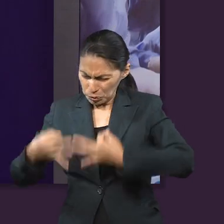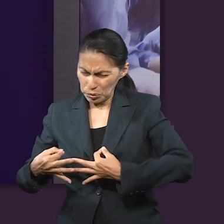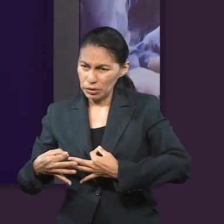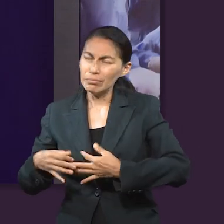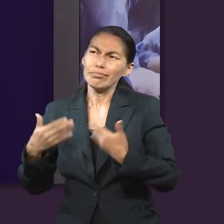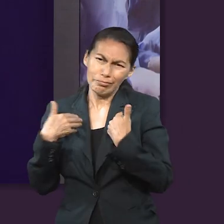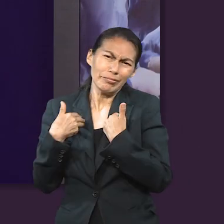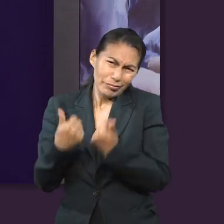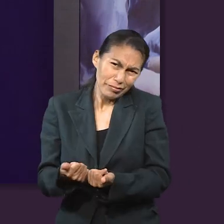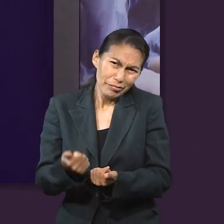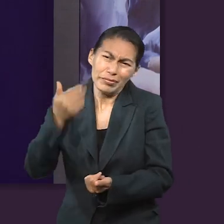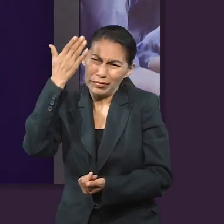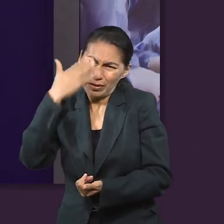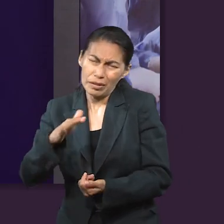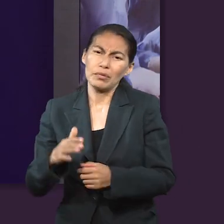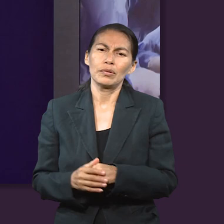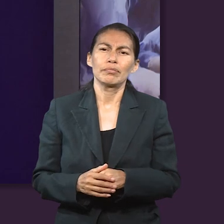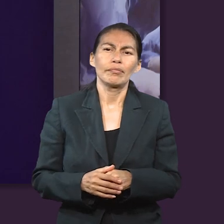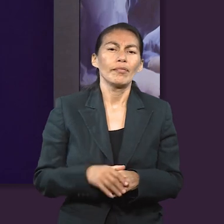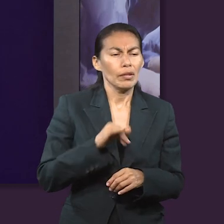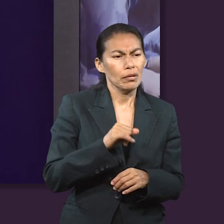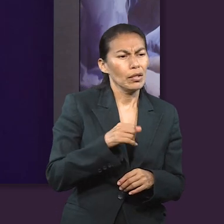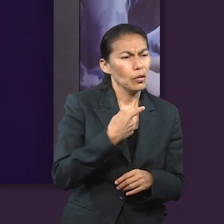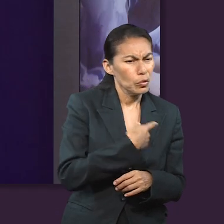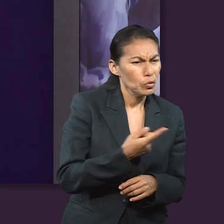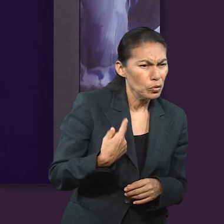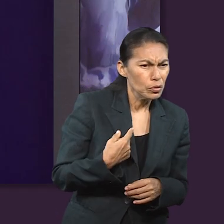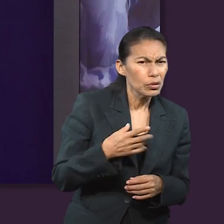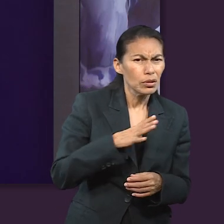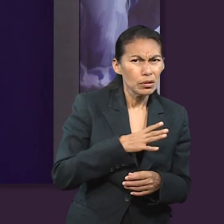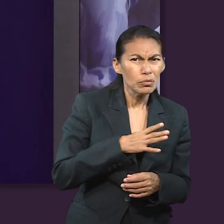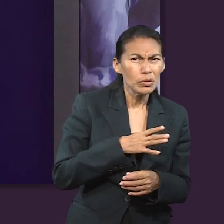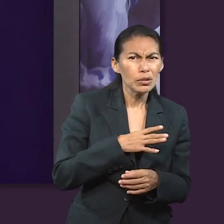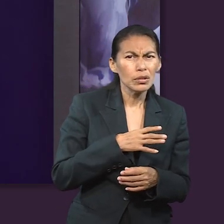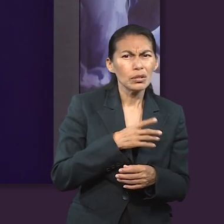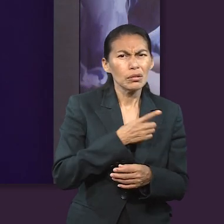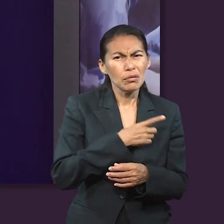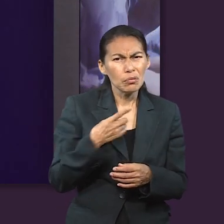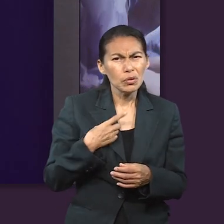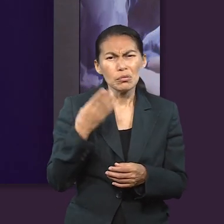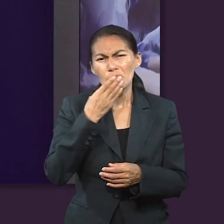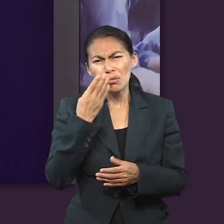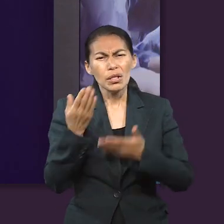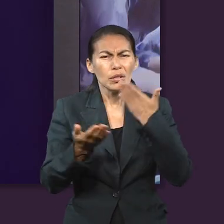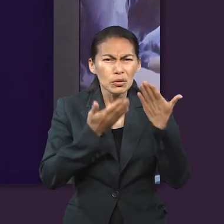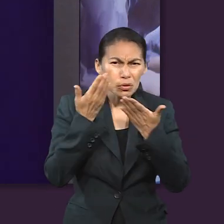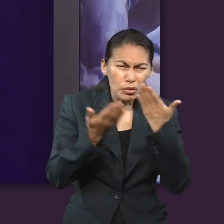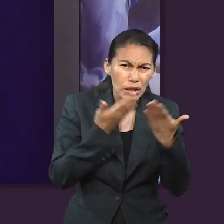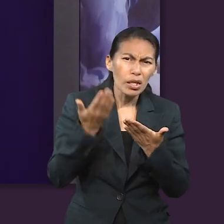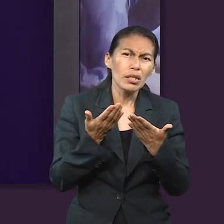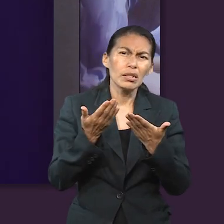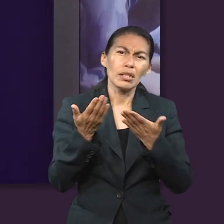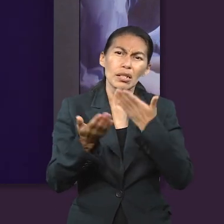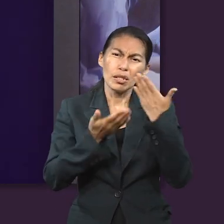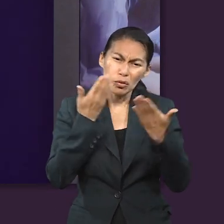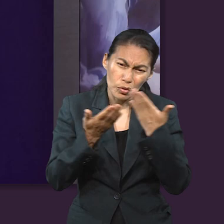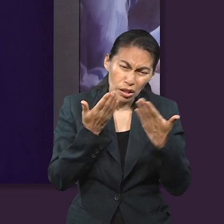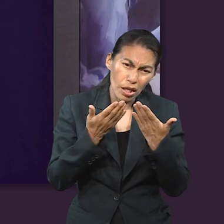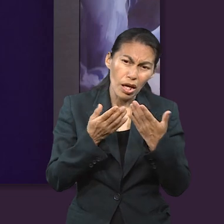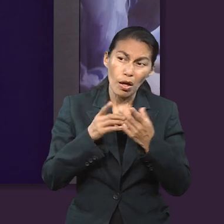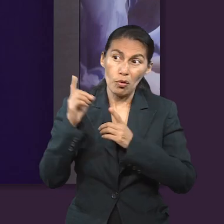entonces, Uriel y compañeros, quiero decir, entonces, como tú dijiste, si lo tenemos aquí, hay que estudiarlo, ¿no? Necesitamos